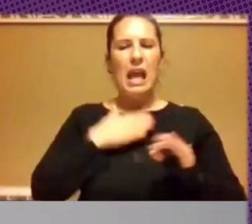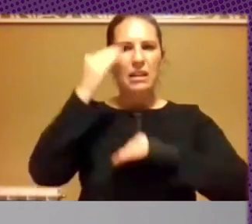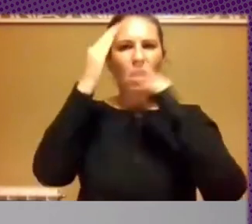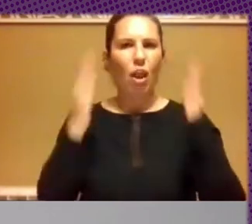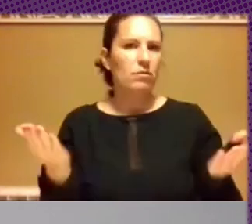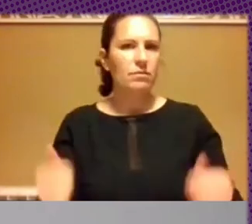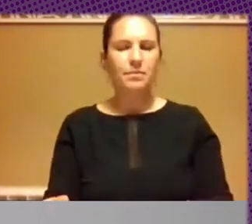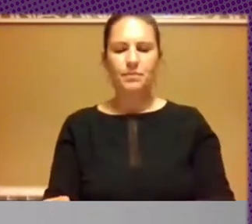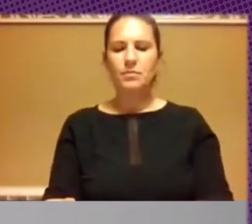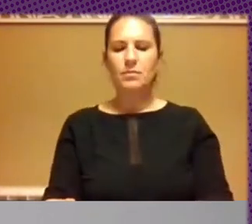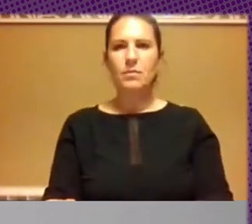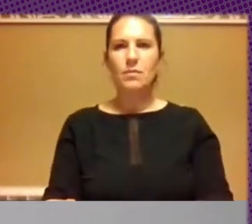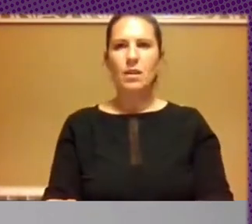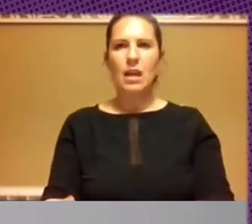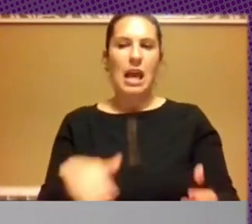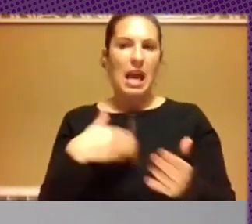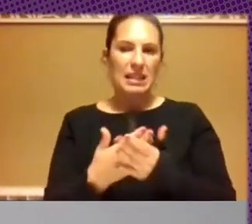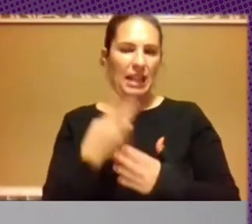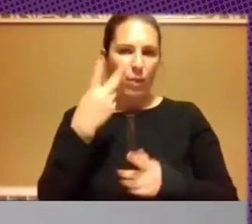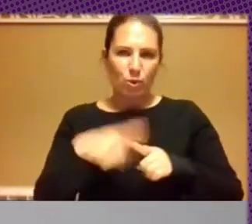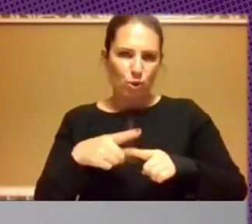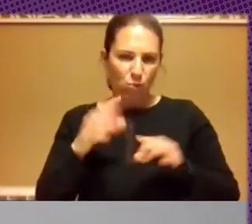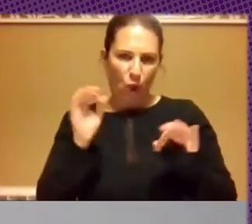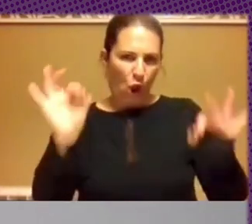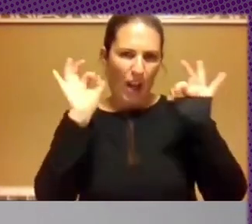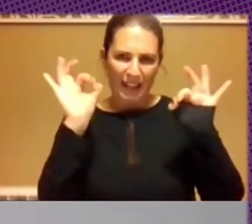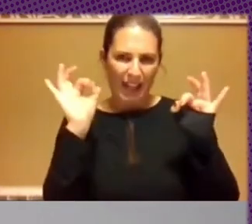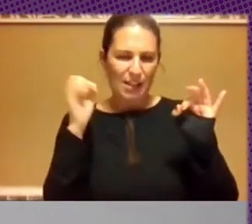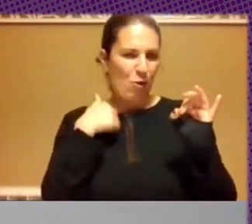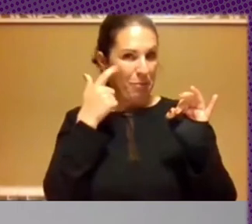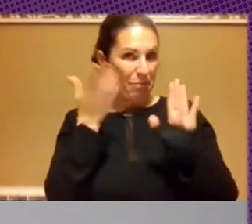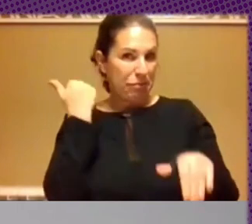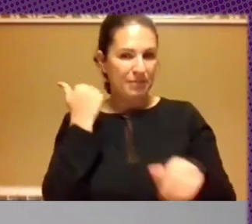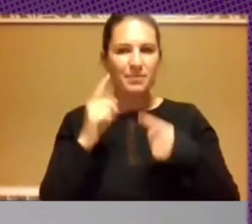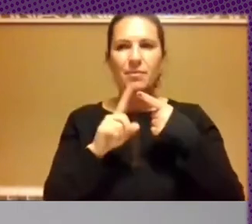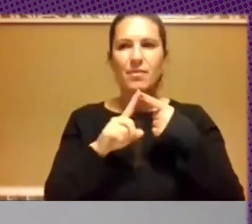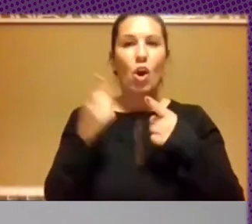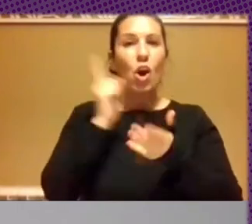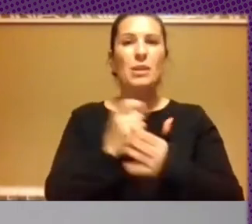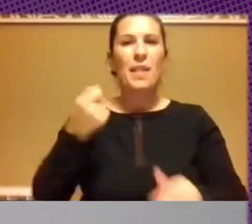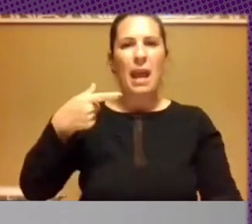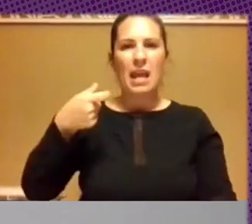otorgamos nuestra atención y de hecho me puedo tirar a la piscina con dos cosas muy concretas que siempre digo mucho que es volver a mandar emails